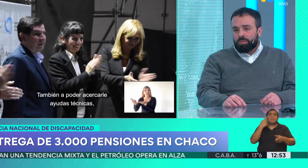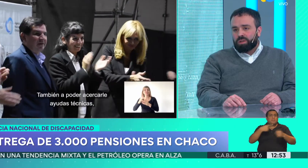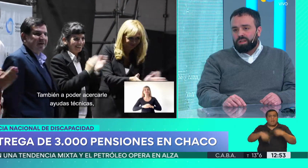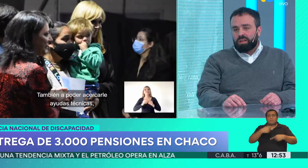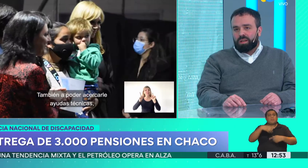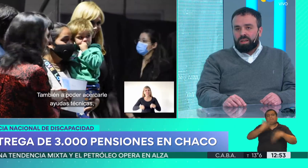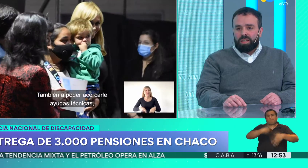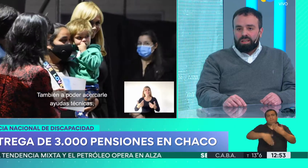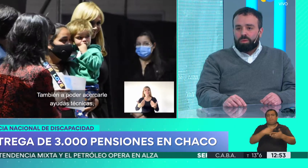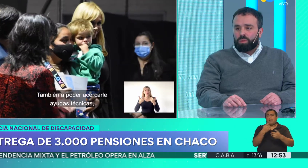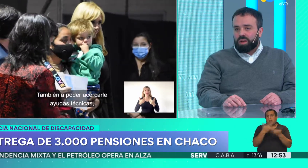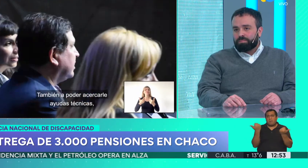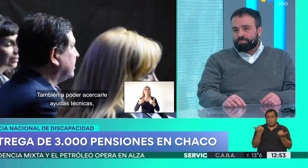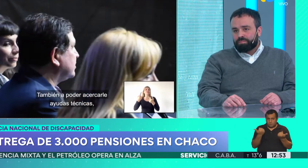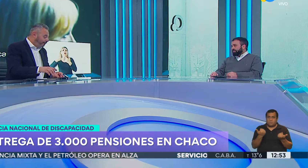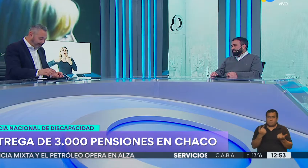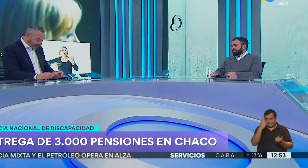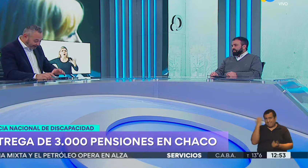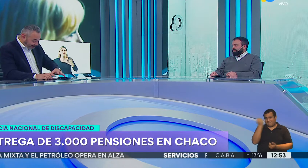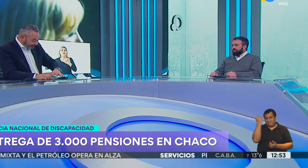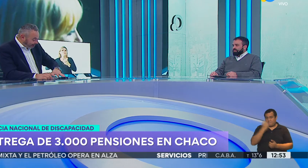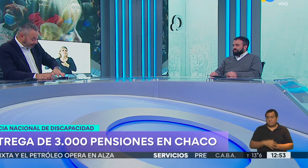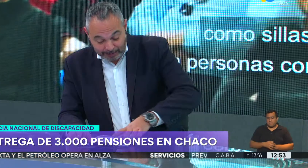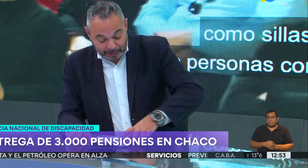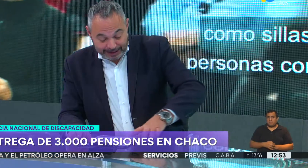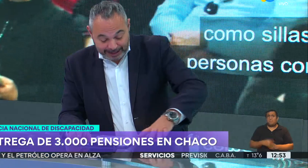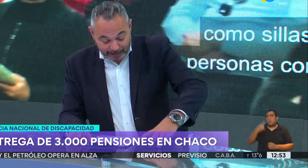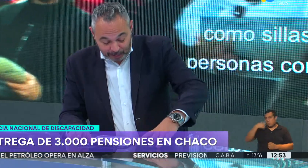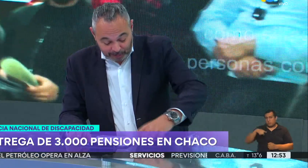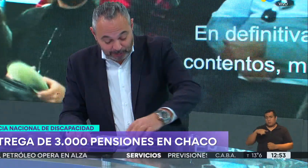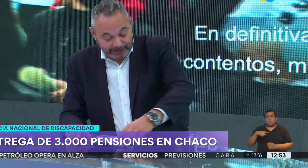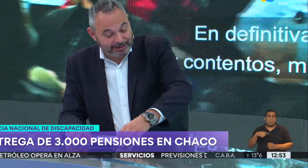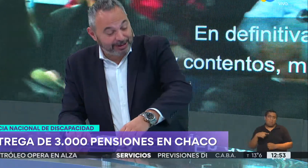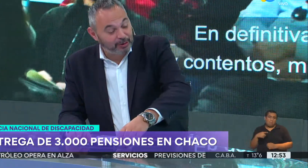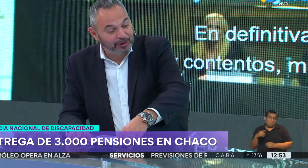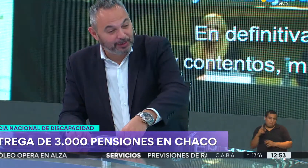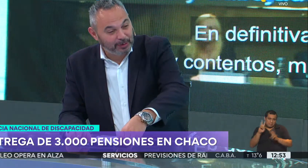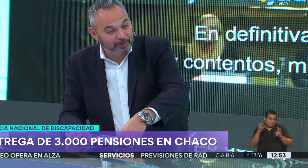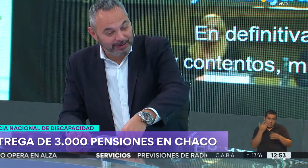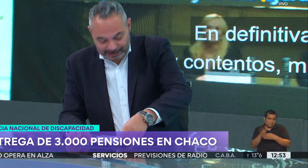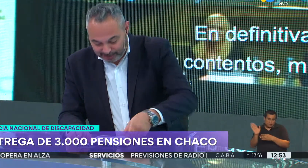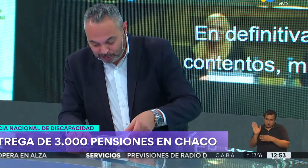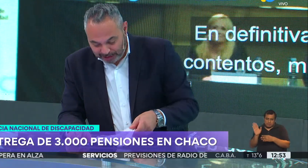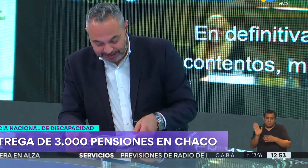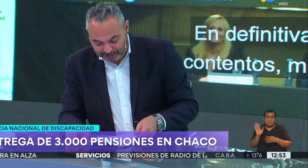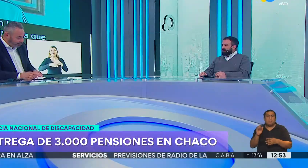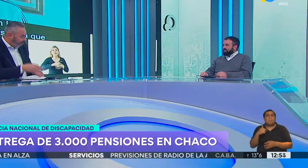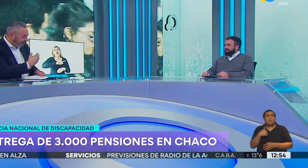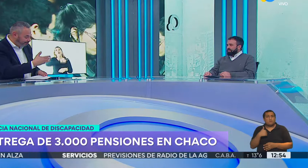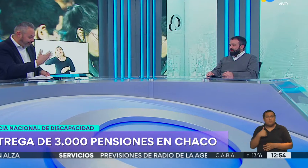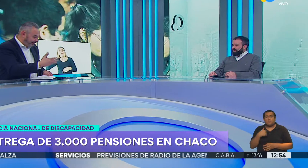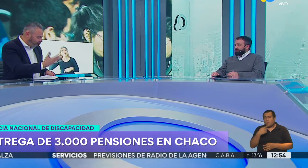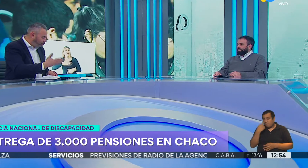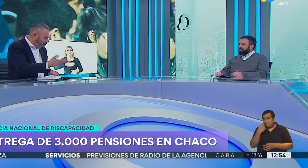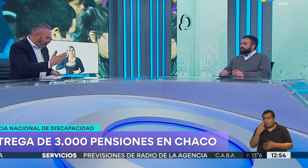y vamos en esa búsqueda. Para cerrar, no tiene nada que ver con lo que estamos charlando hoy, pero me llama mucho la atención, yo